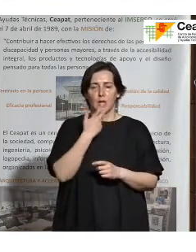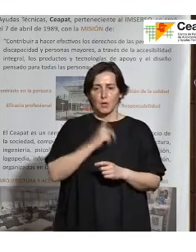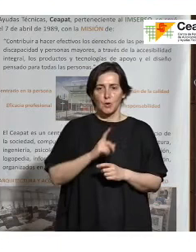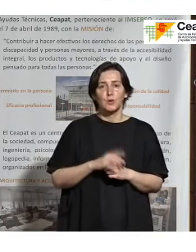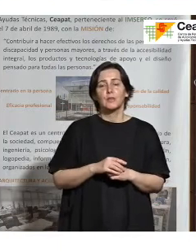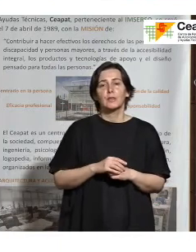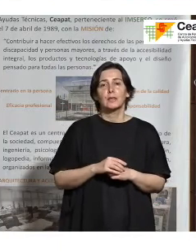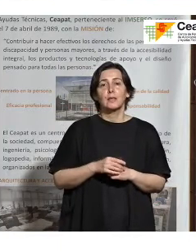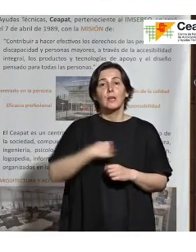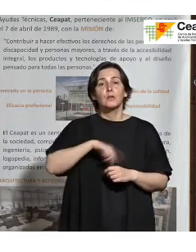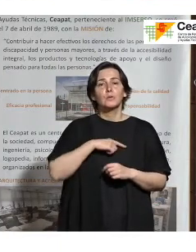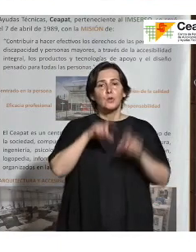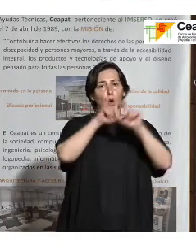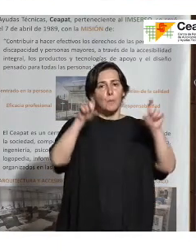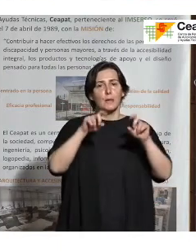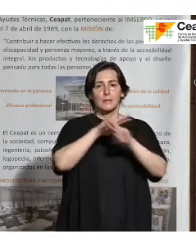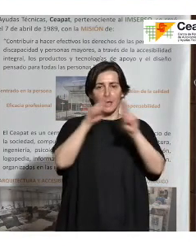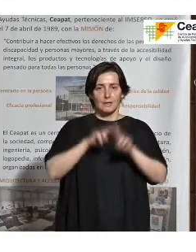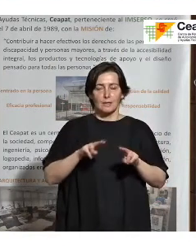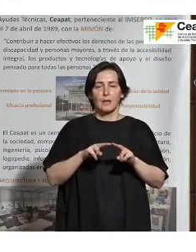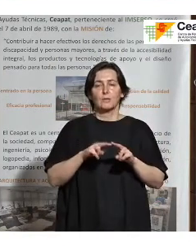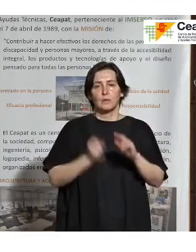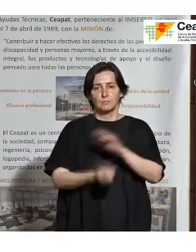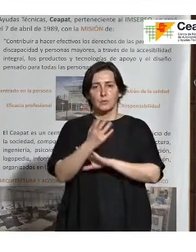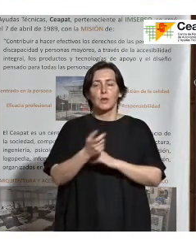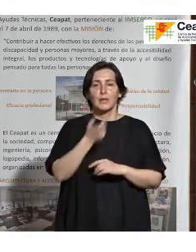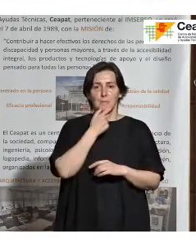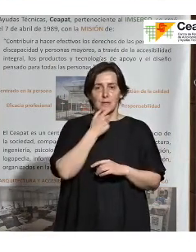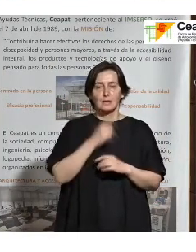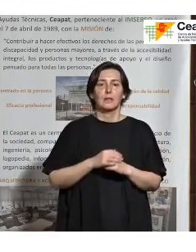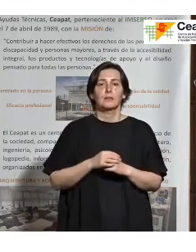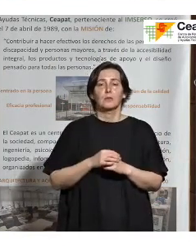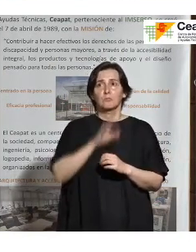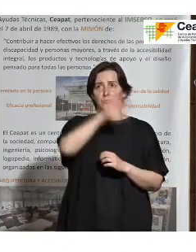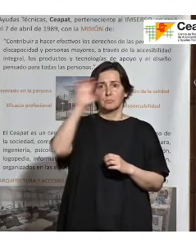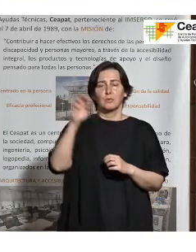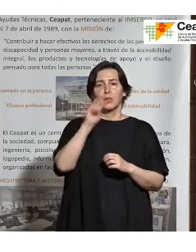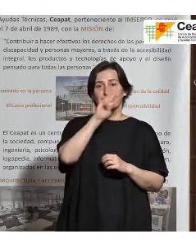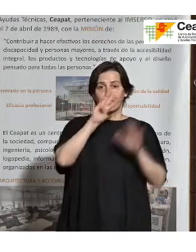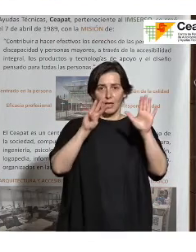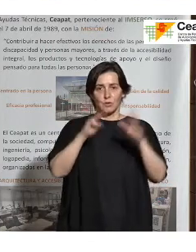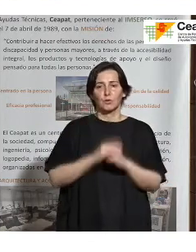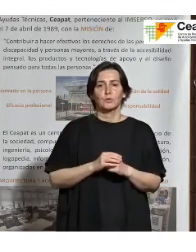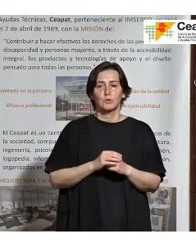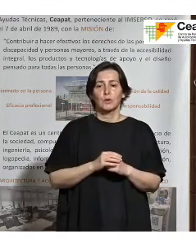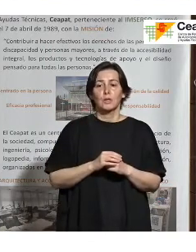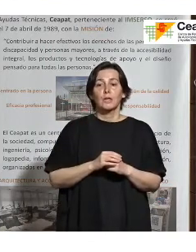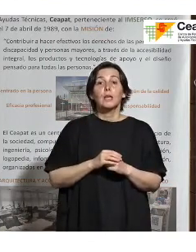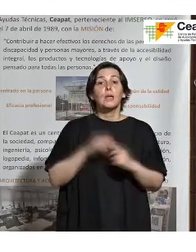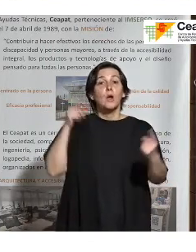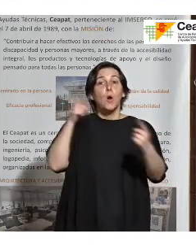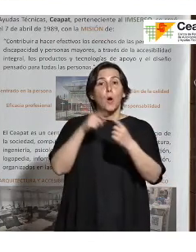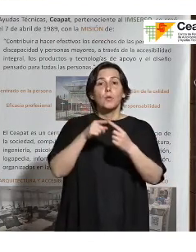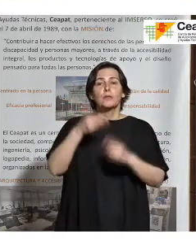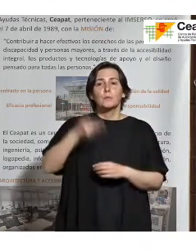comentaros que somos una compañía internacional de origen británico, con presencia en unos 38 países, donde nuestro principal objetivo